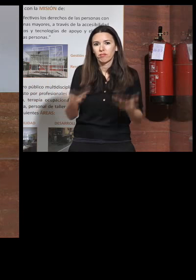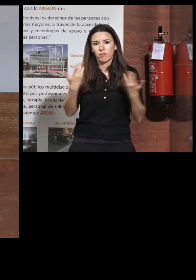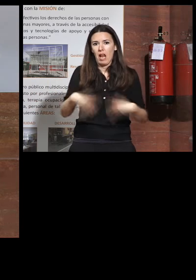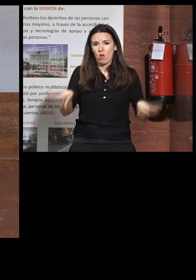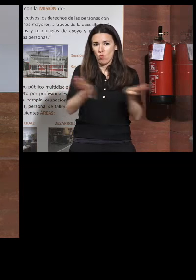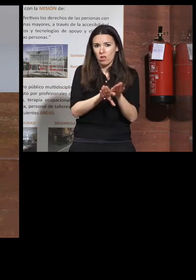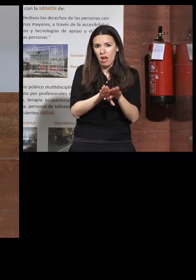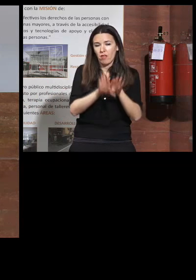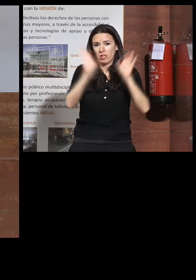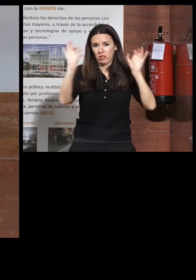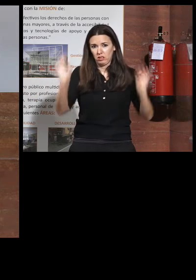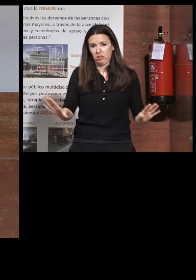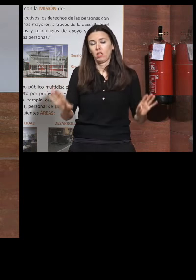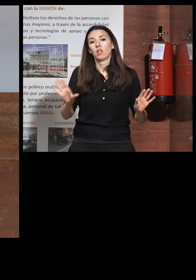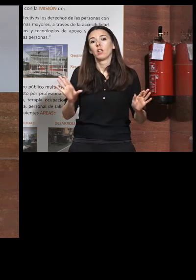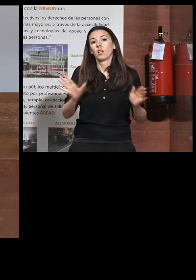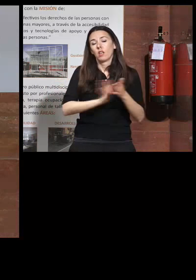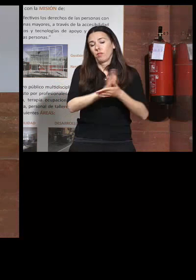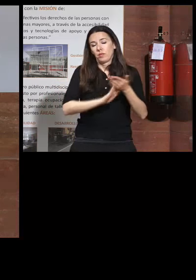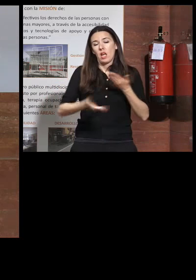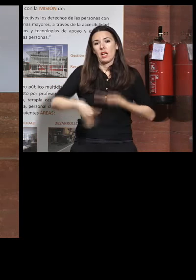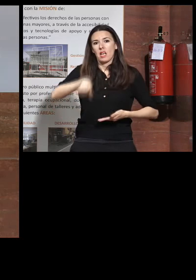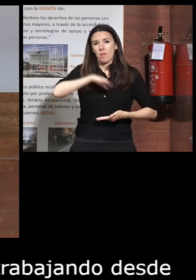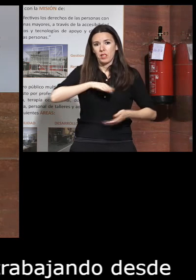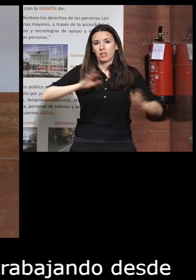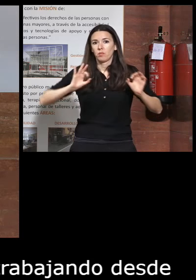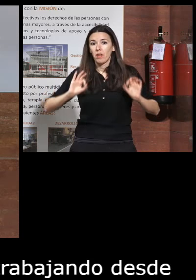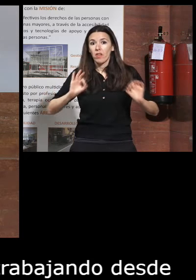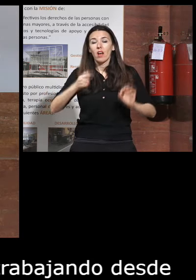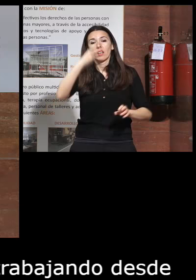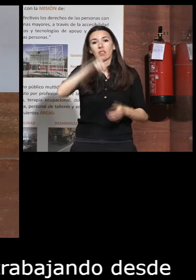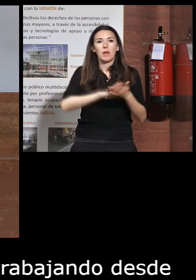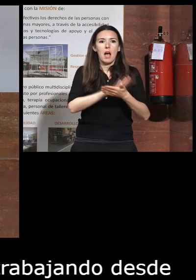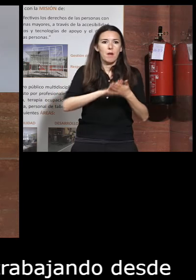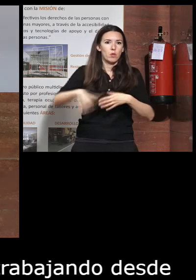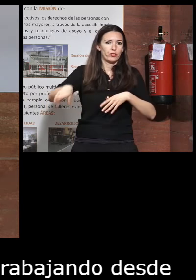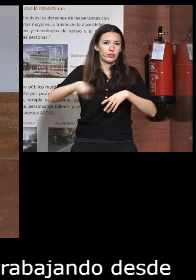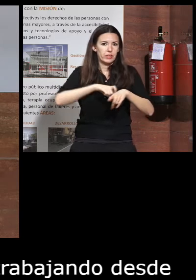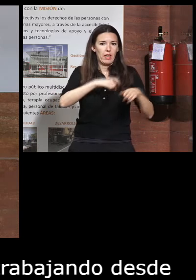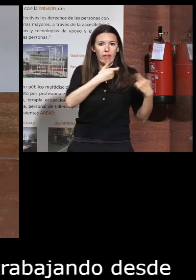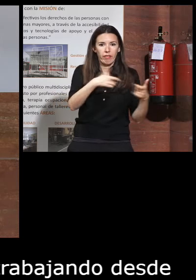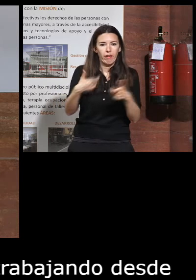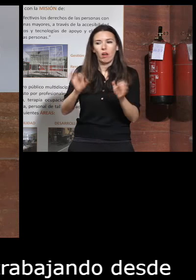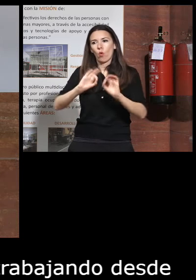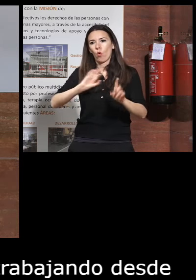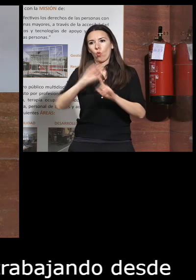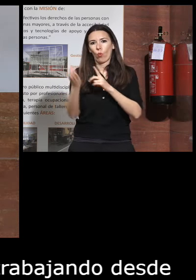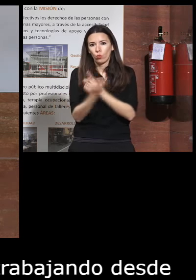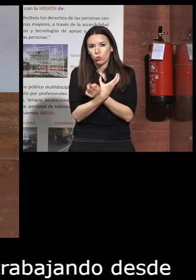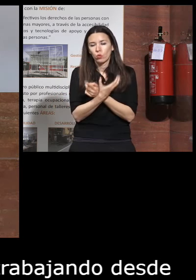igualdades hablábamos de capacidades especiales podemos hablar de etnias podemos hablar de culturas